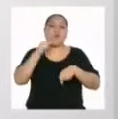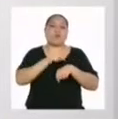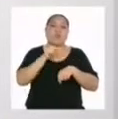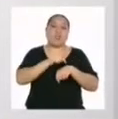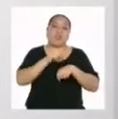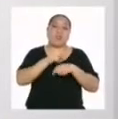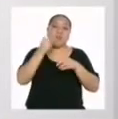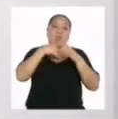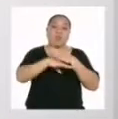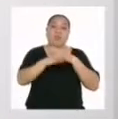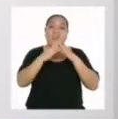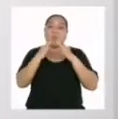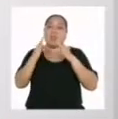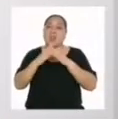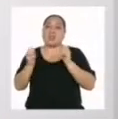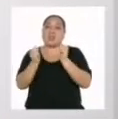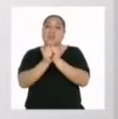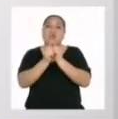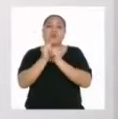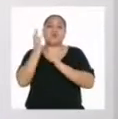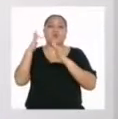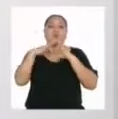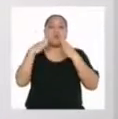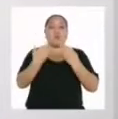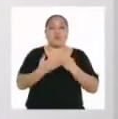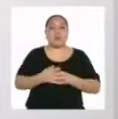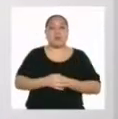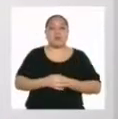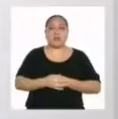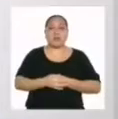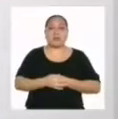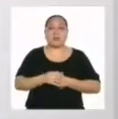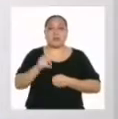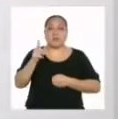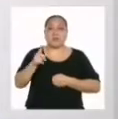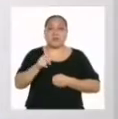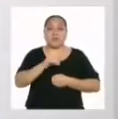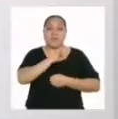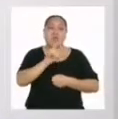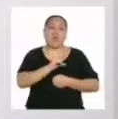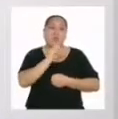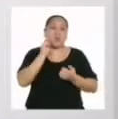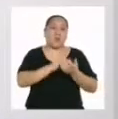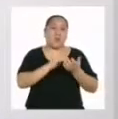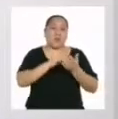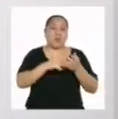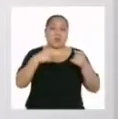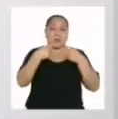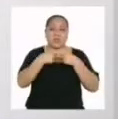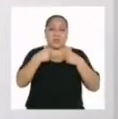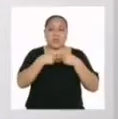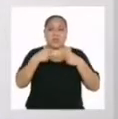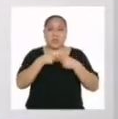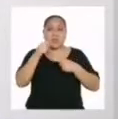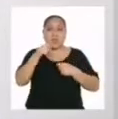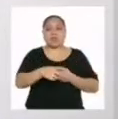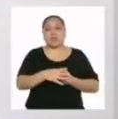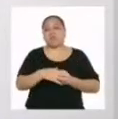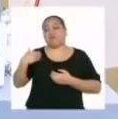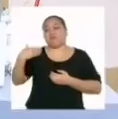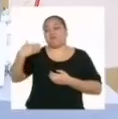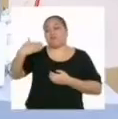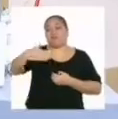en casa junto a su familia. Lo que ha provocado que usen más energía eléctrica de lo